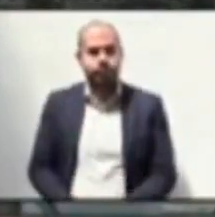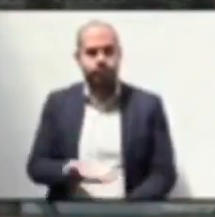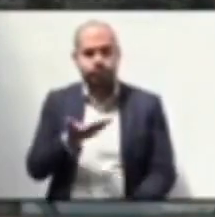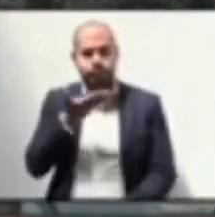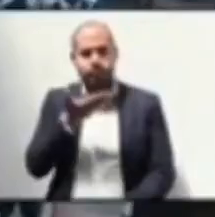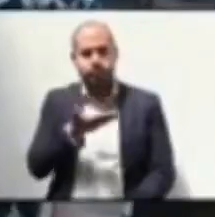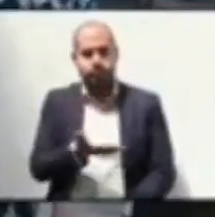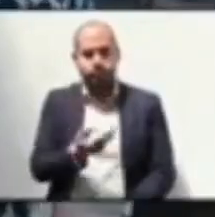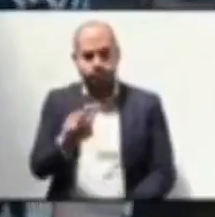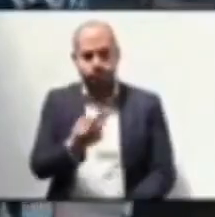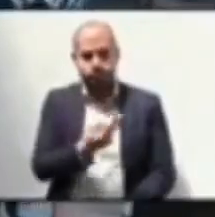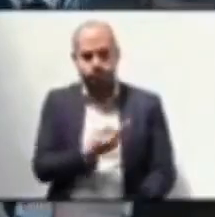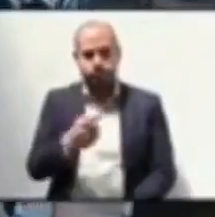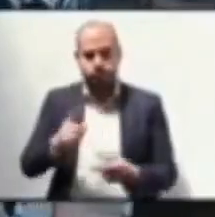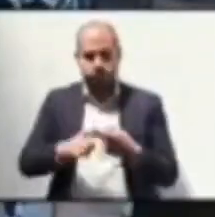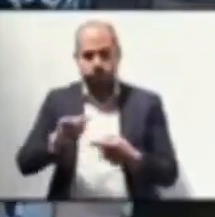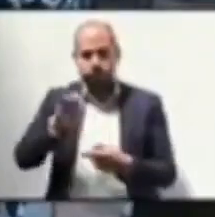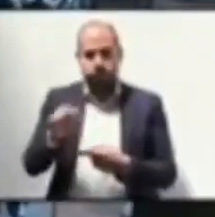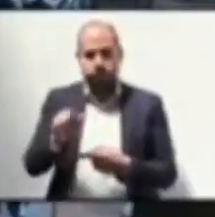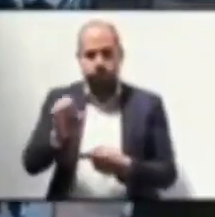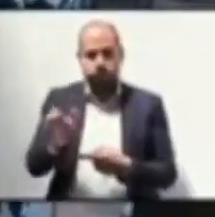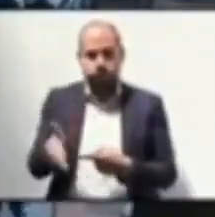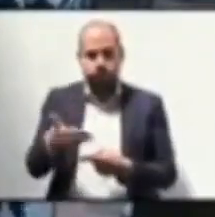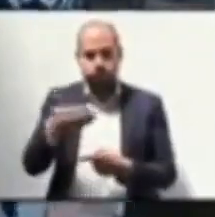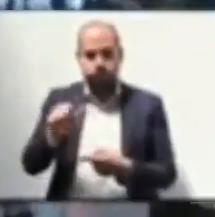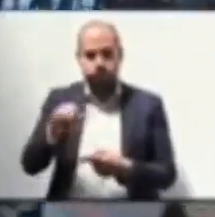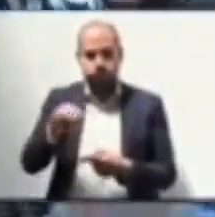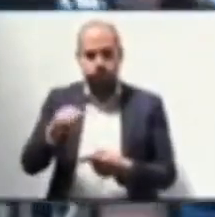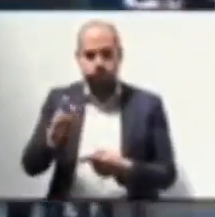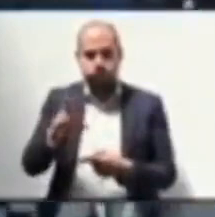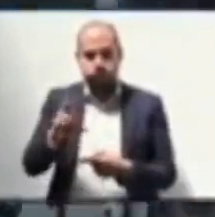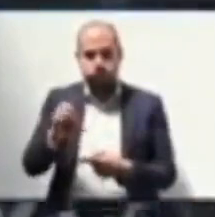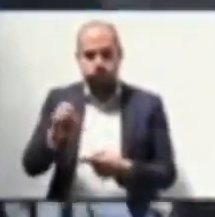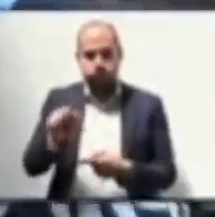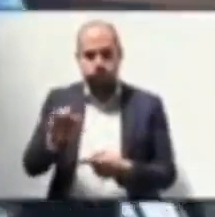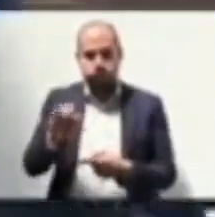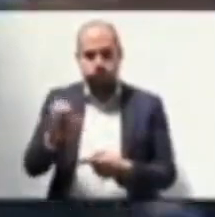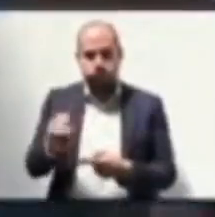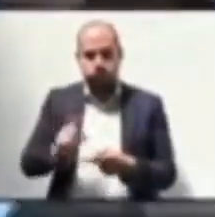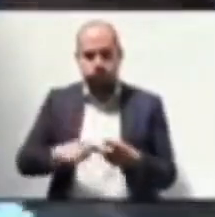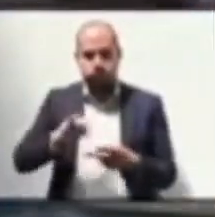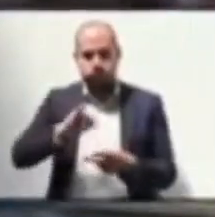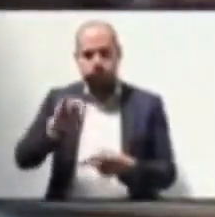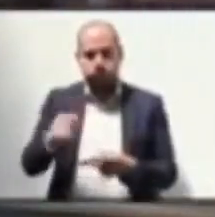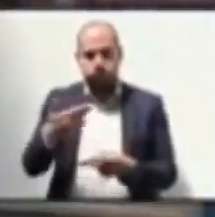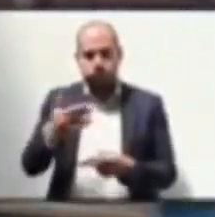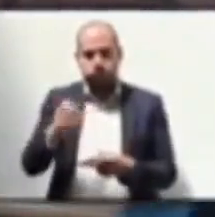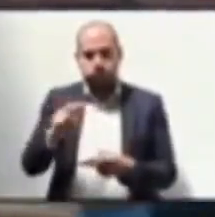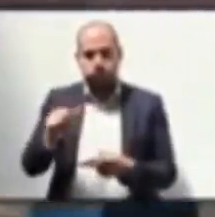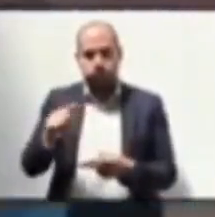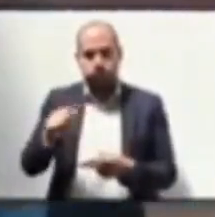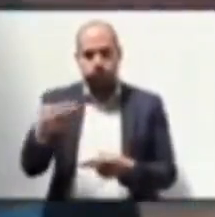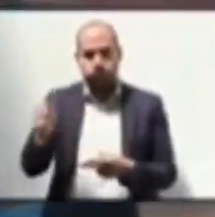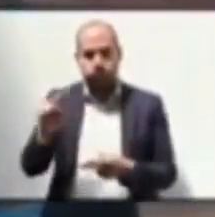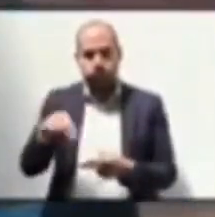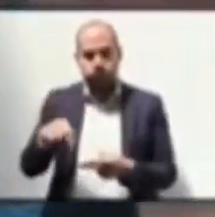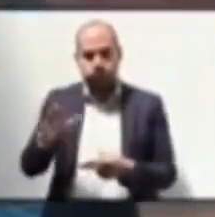ciudadanos José Ambrosio Corona Carbarín y Jonathan Héctor Gutiérrez Reyes